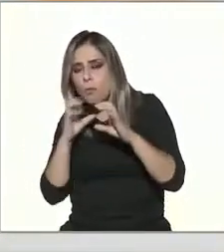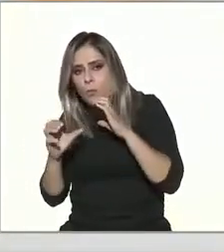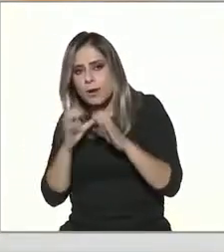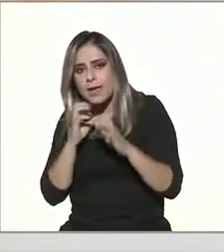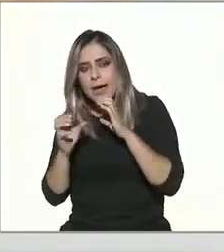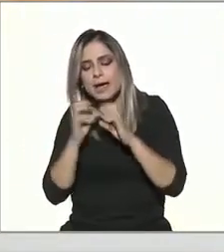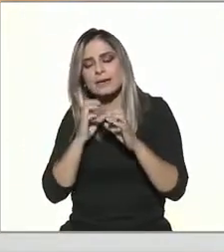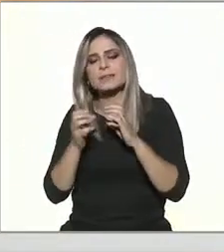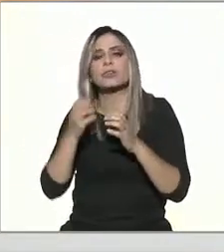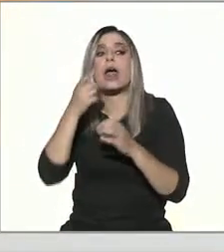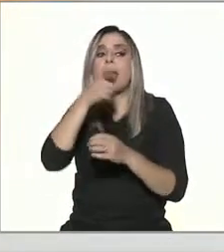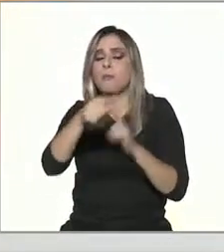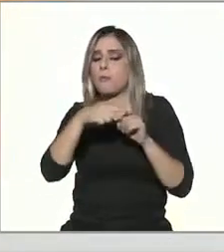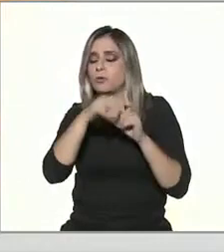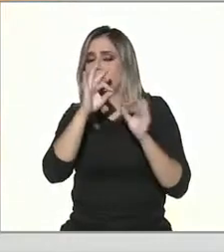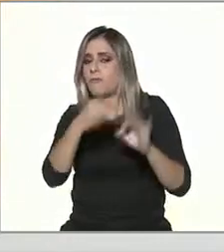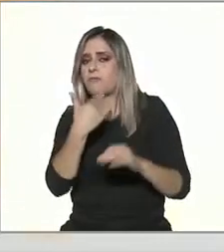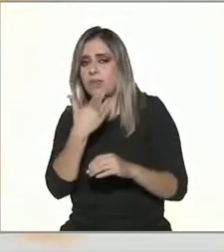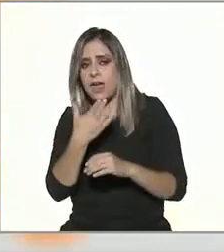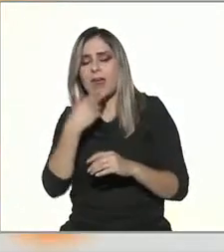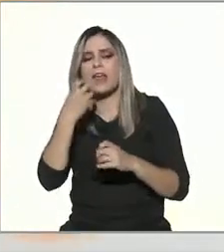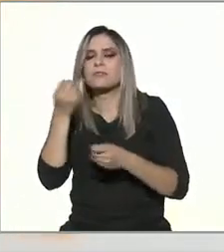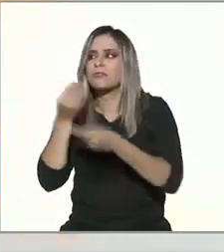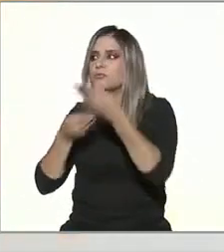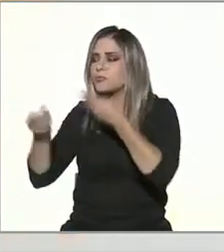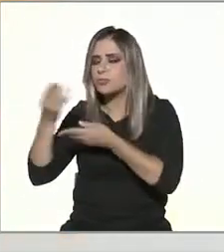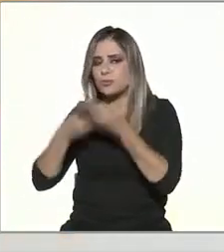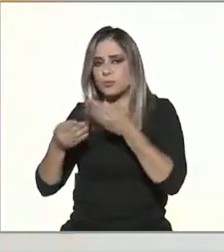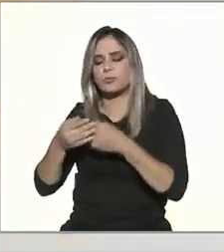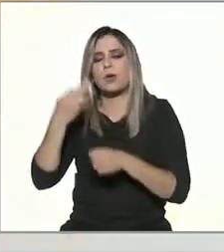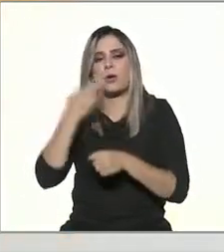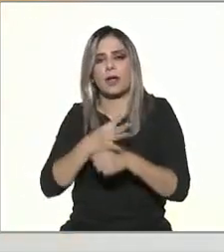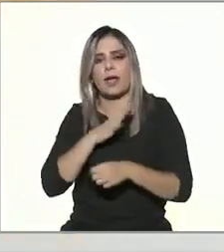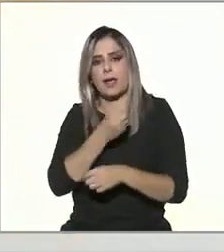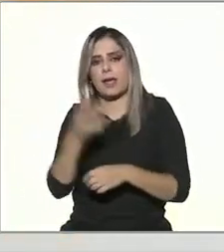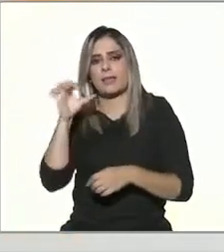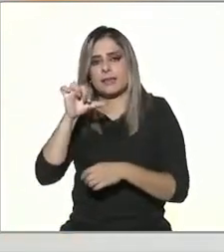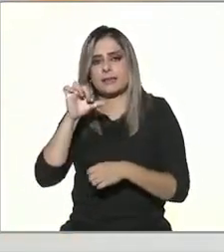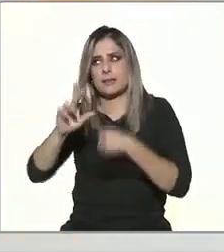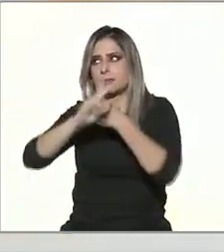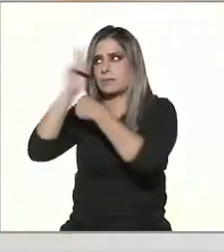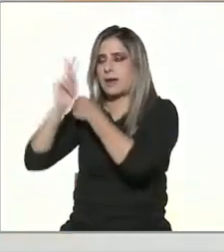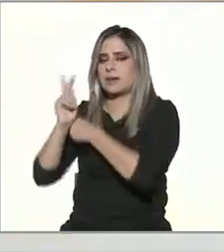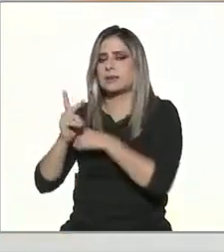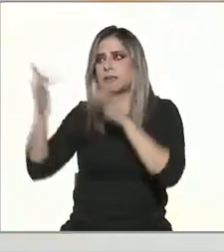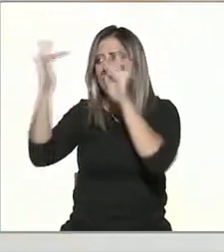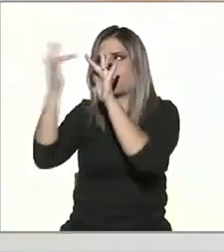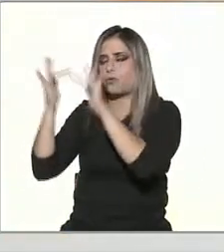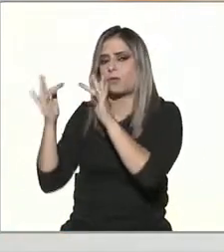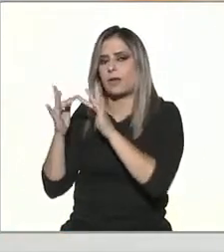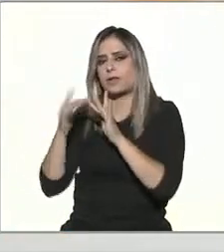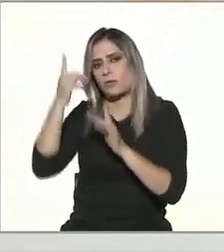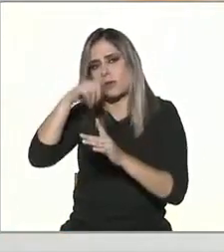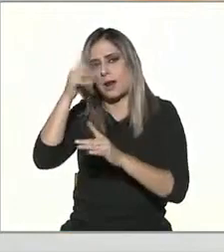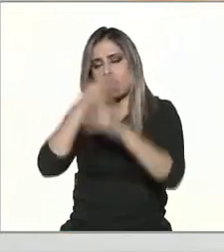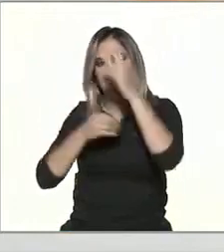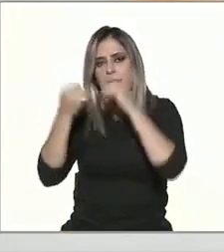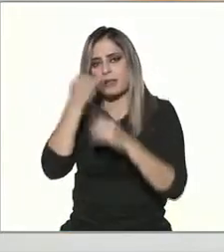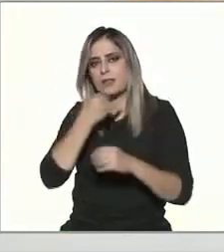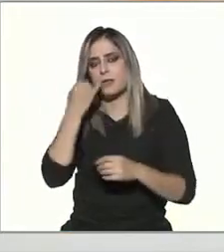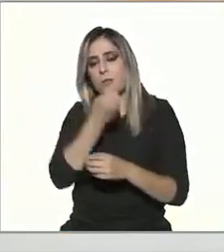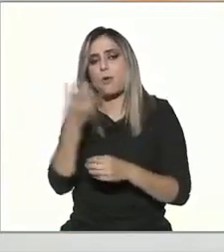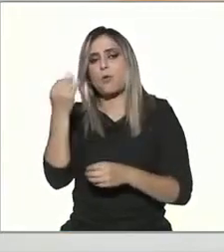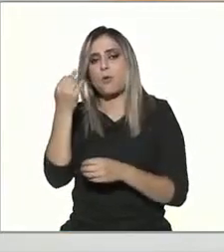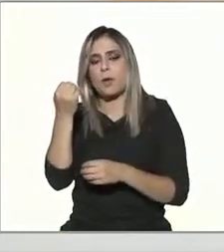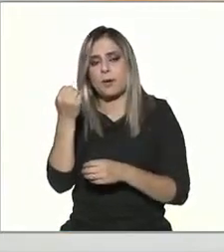lograste y que pudiste comunicar perfectamente. Actualmente contamos con 16 países en donde estamos trabajando estas lenguas y 9 lenguas.